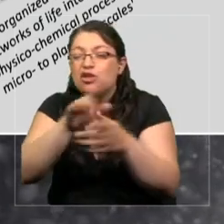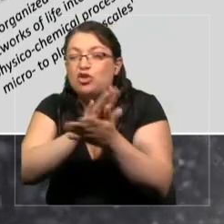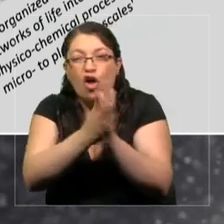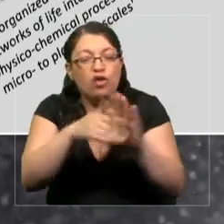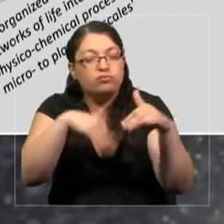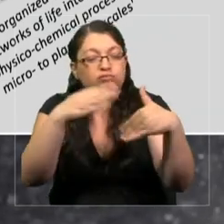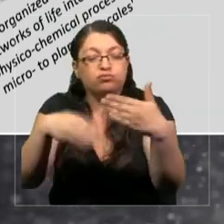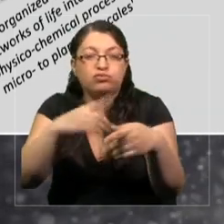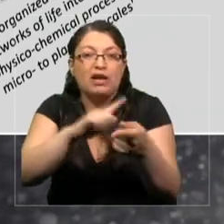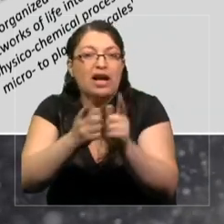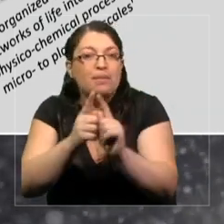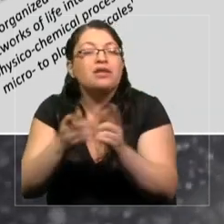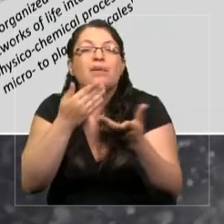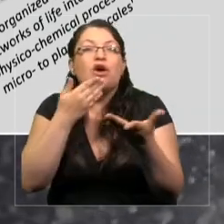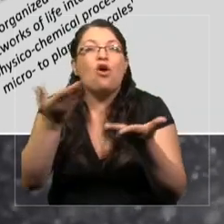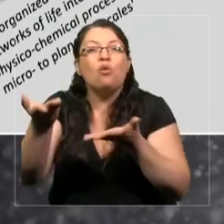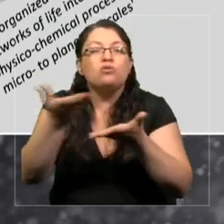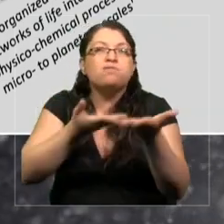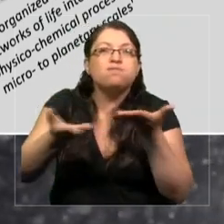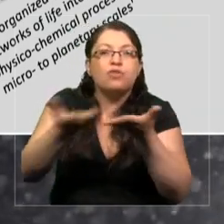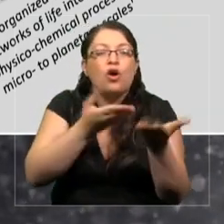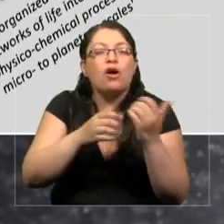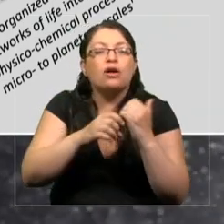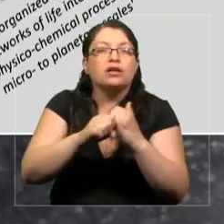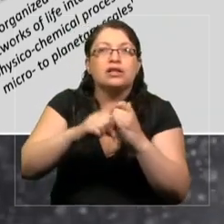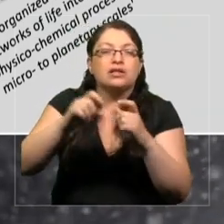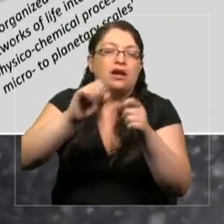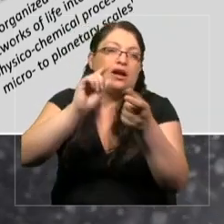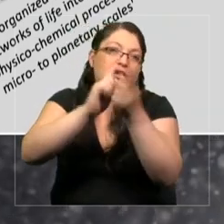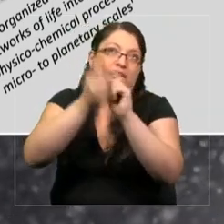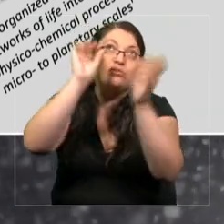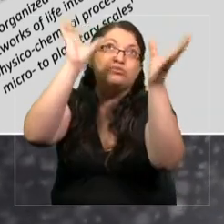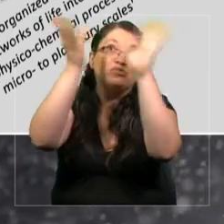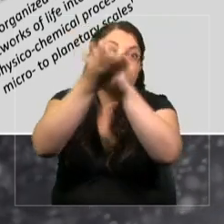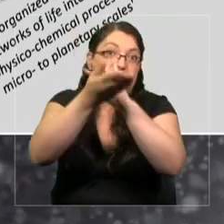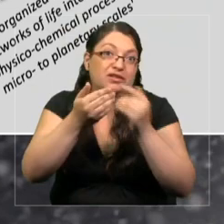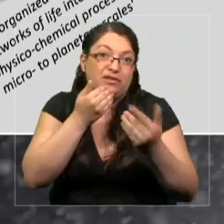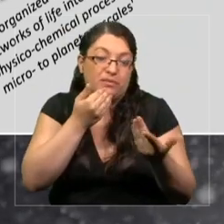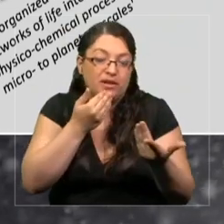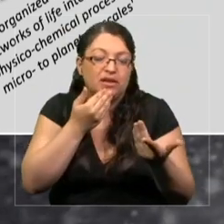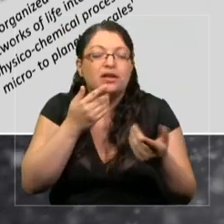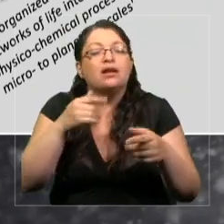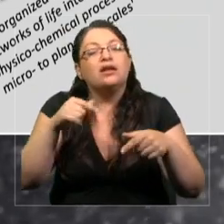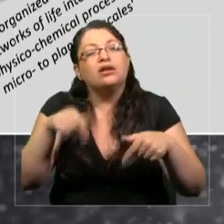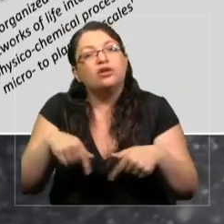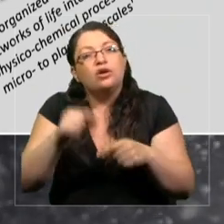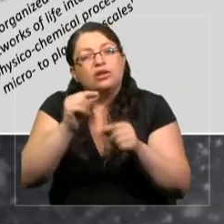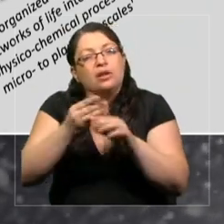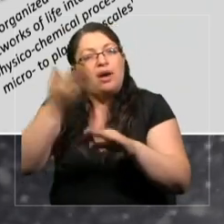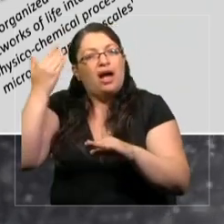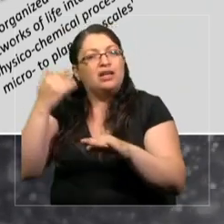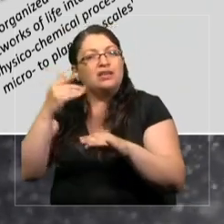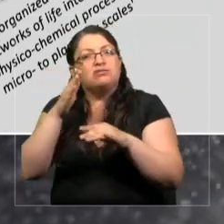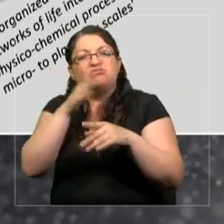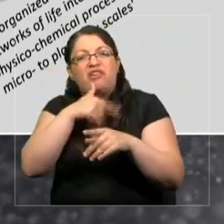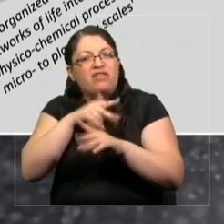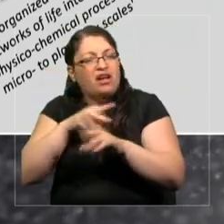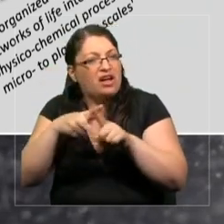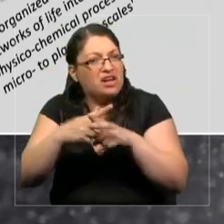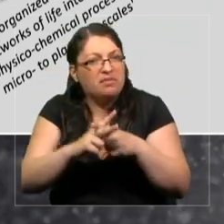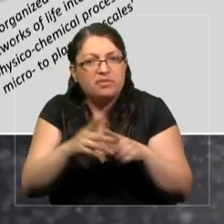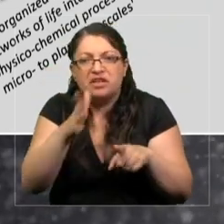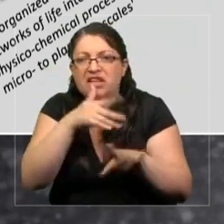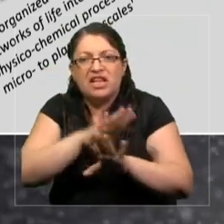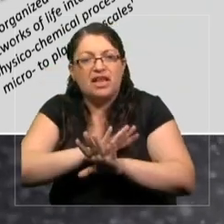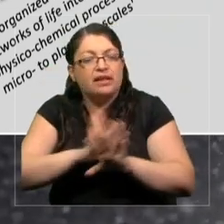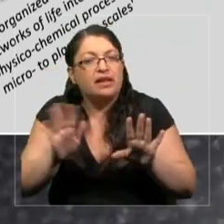climático. Entonces es muy interesante y creo que hasta hace muy poco no teníamos herramientas, no teníamos los instrumentos para